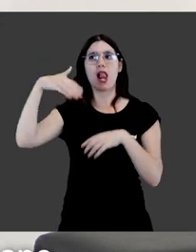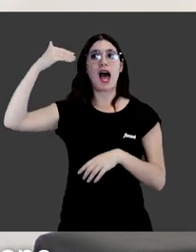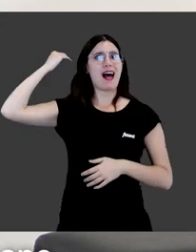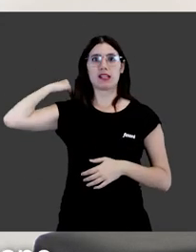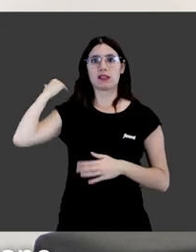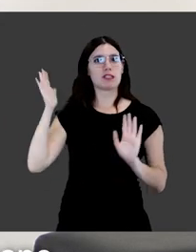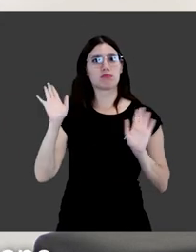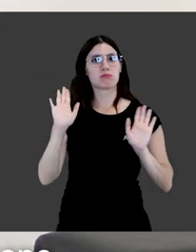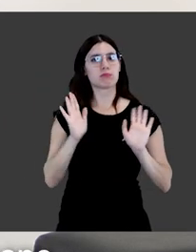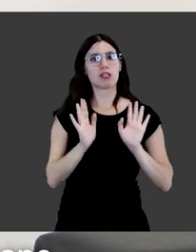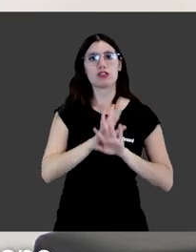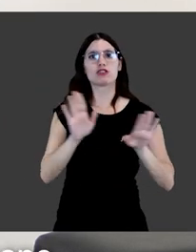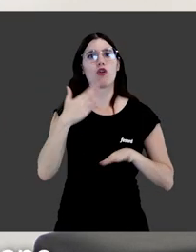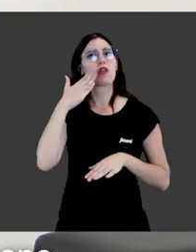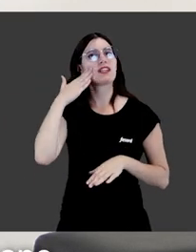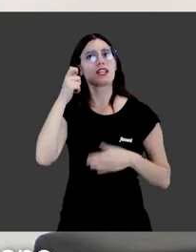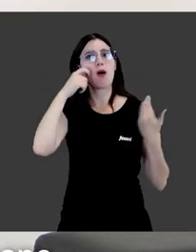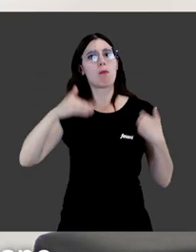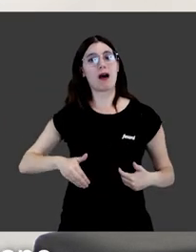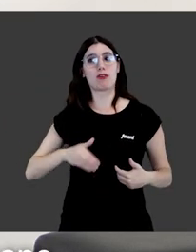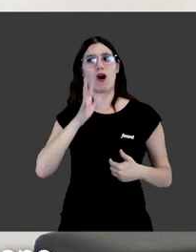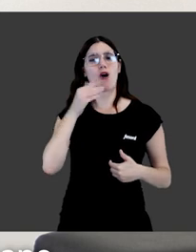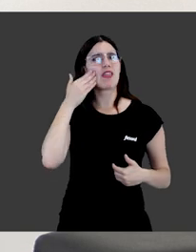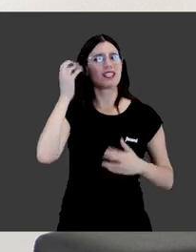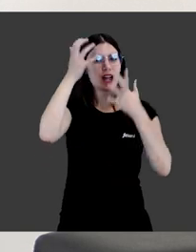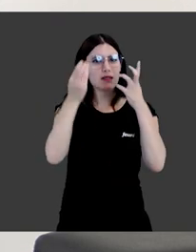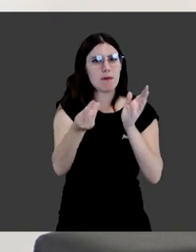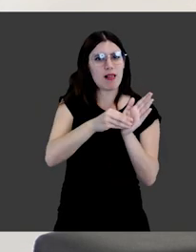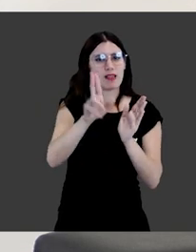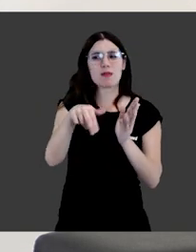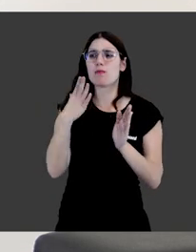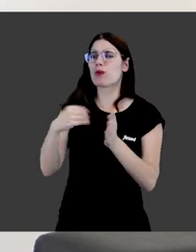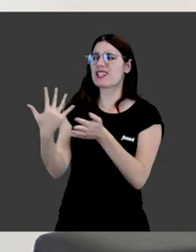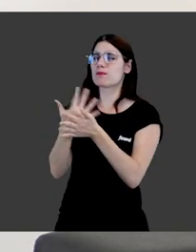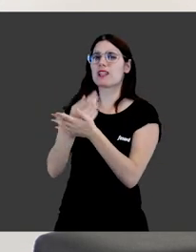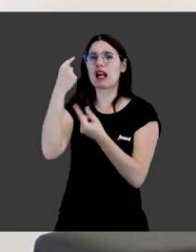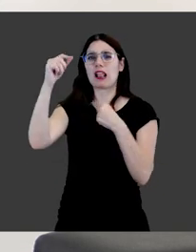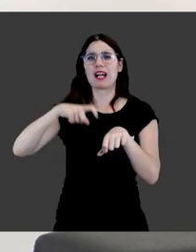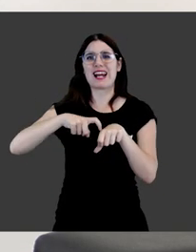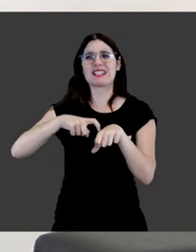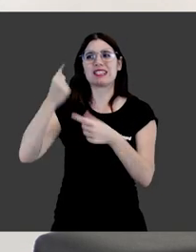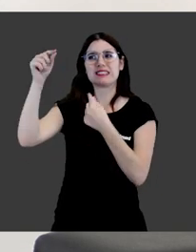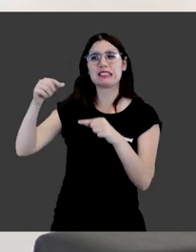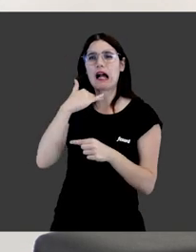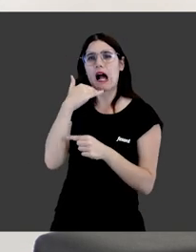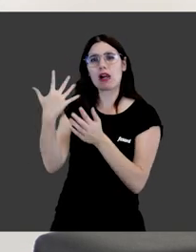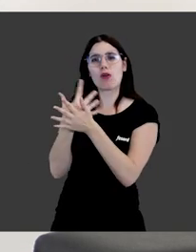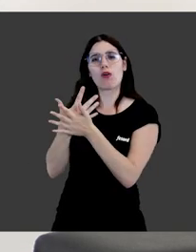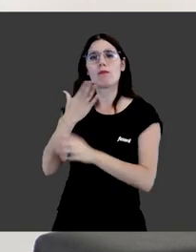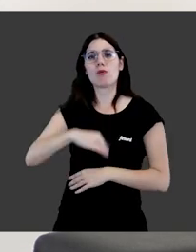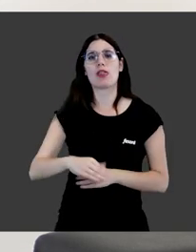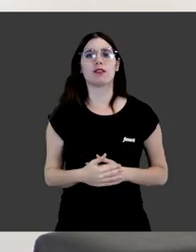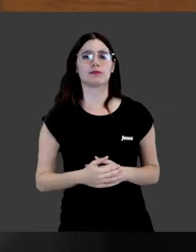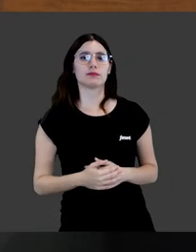tradicionalmente se ha venido reservando al ser humano. ¿Nos puedes añadir alguna pincelada sobre alguna característica que quieras